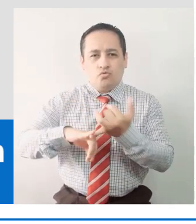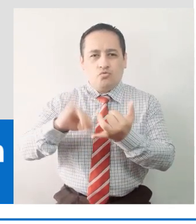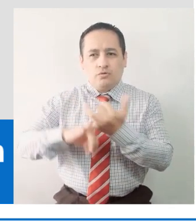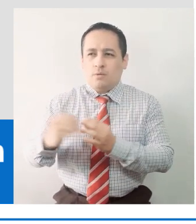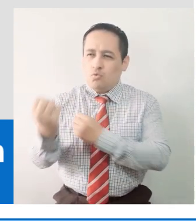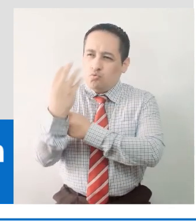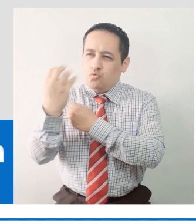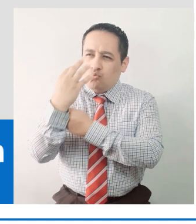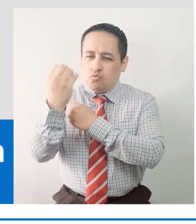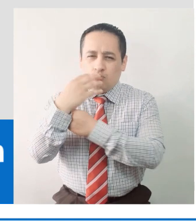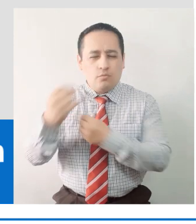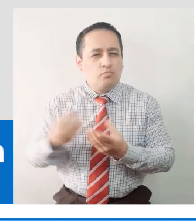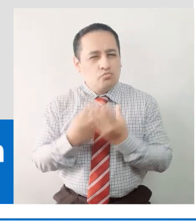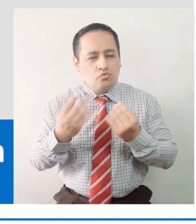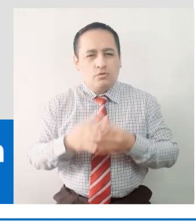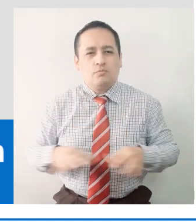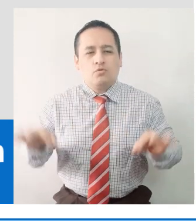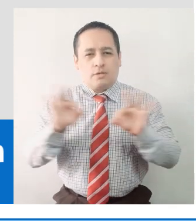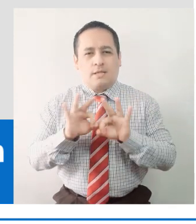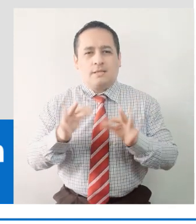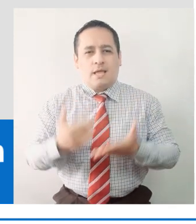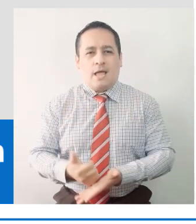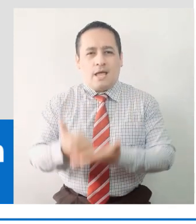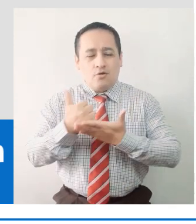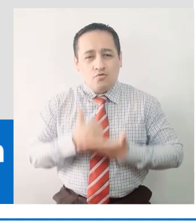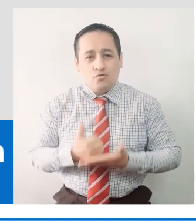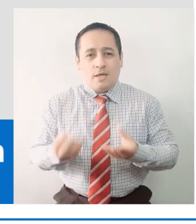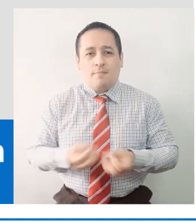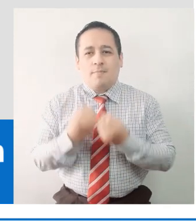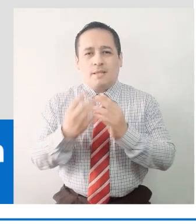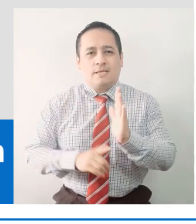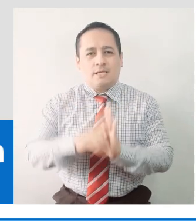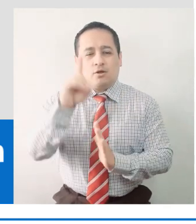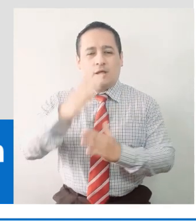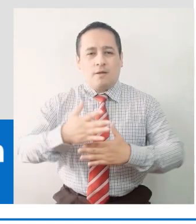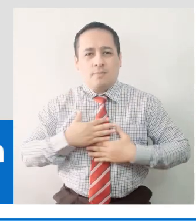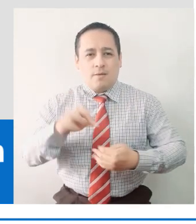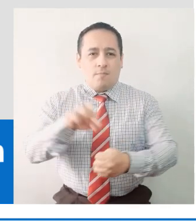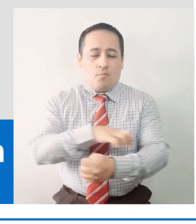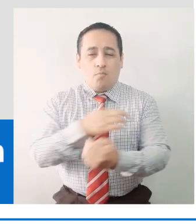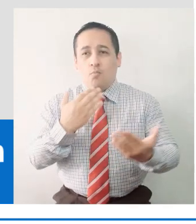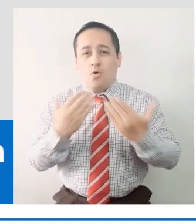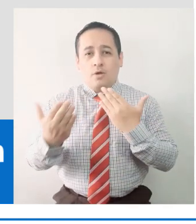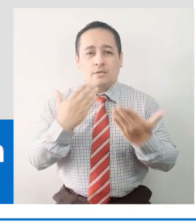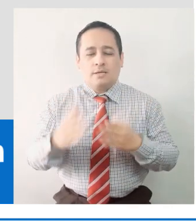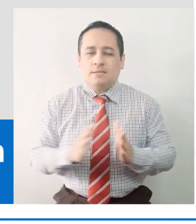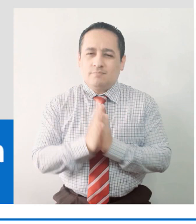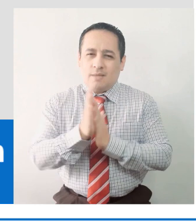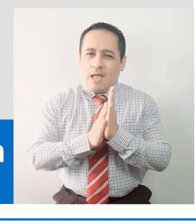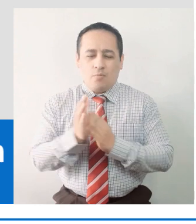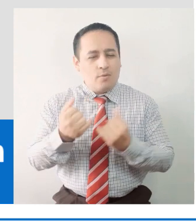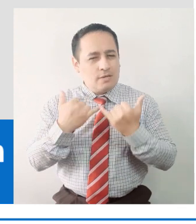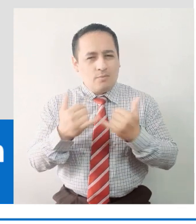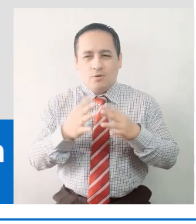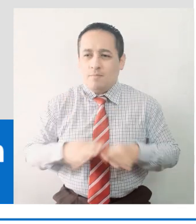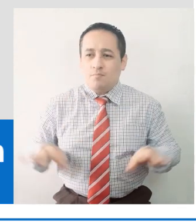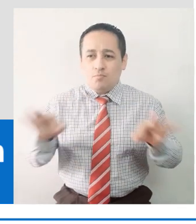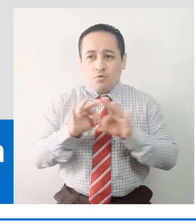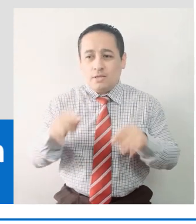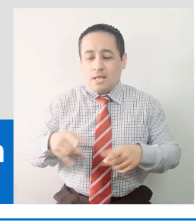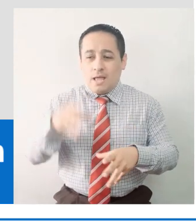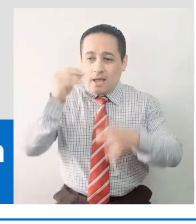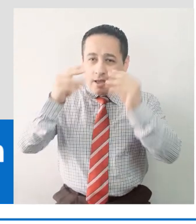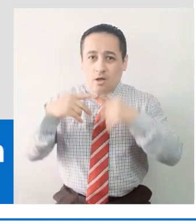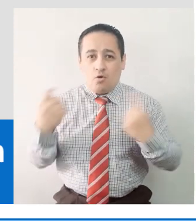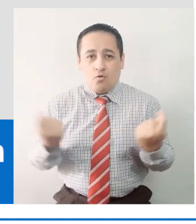asesoría, pues fue de mucha ayuda para desarrollar mi poesía. Aprovechemos este tipo de